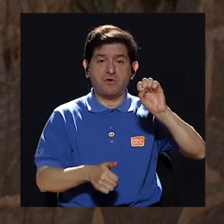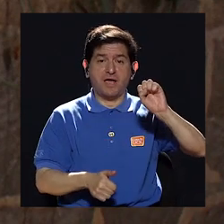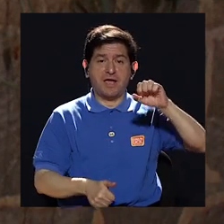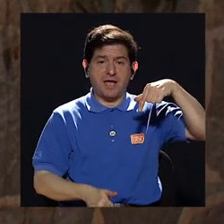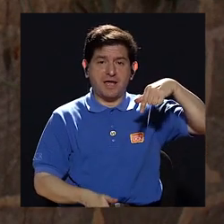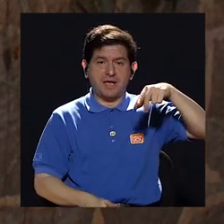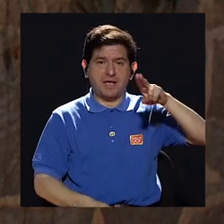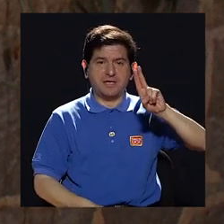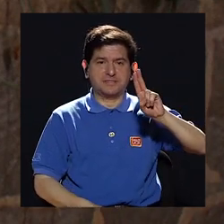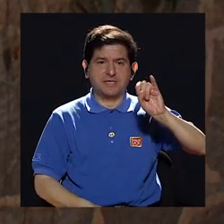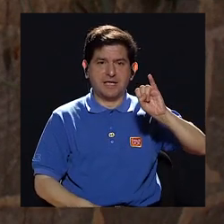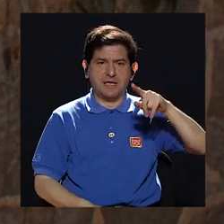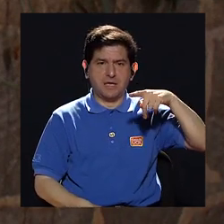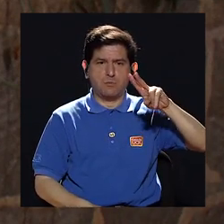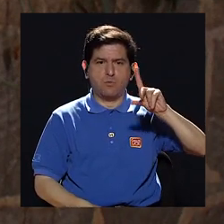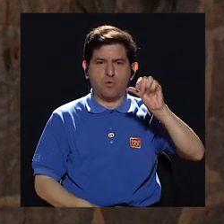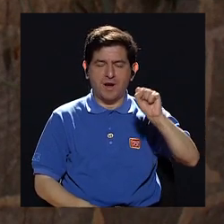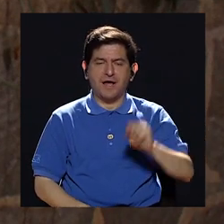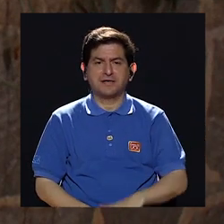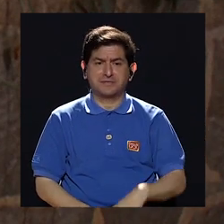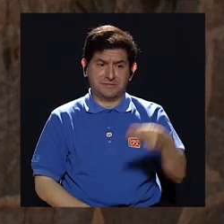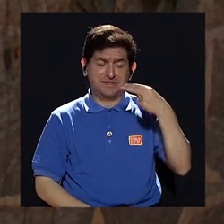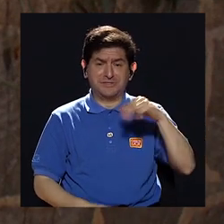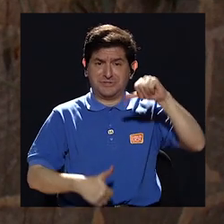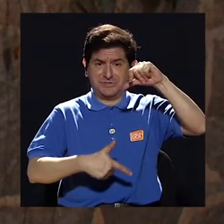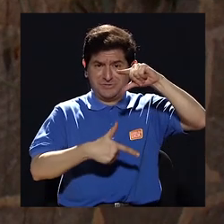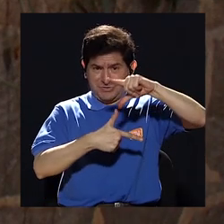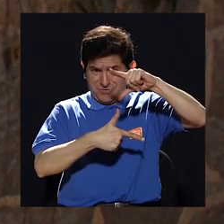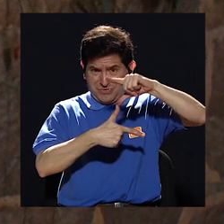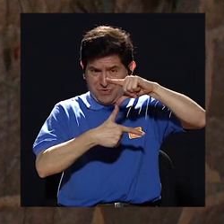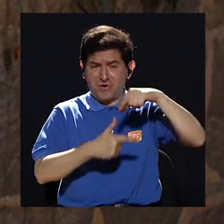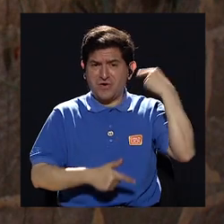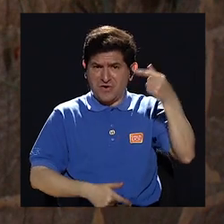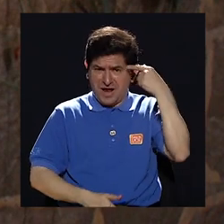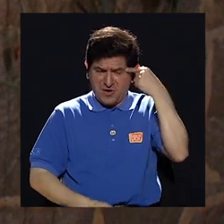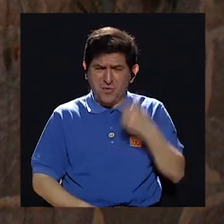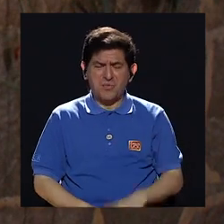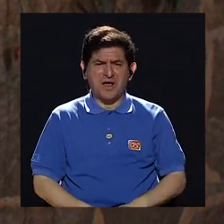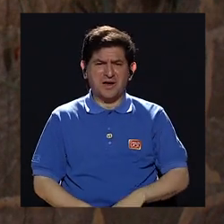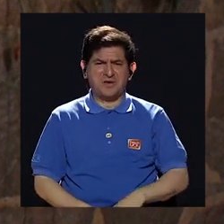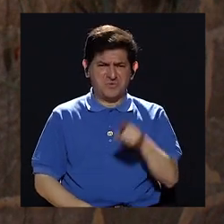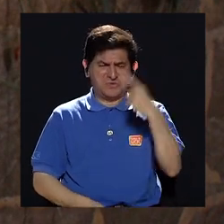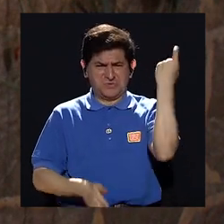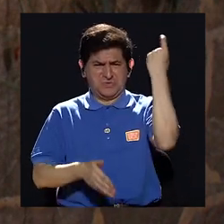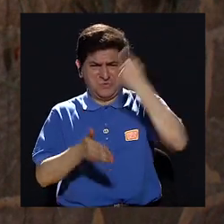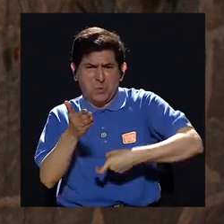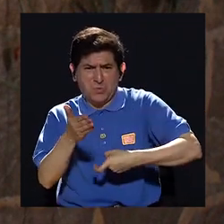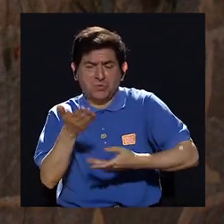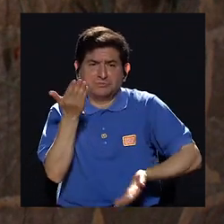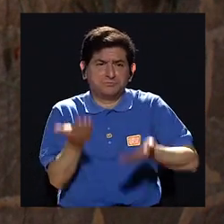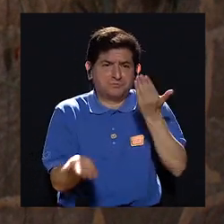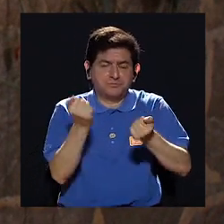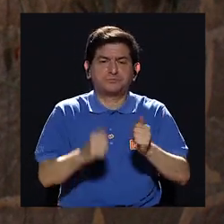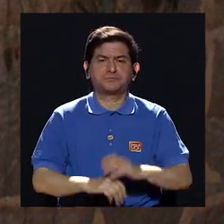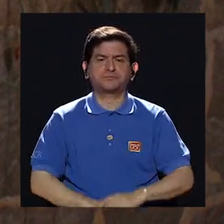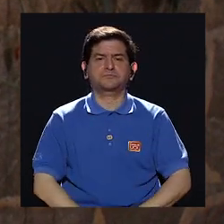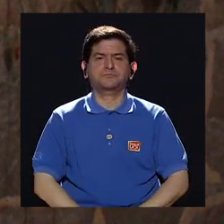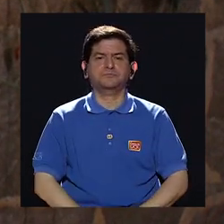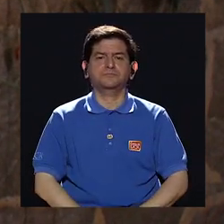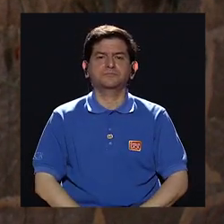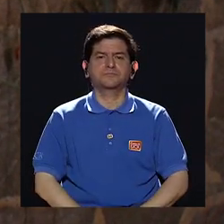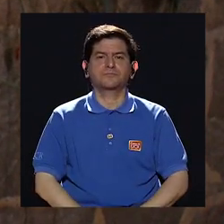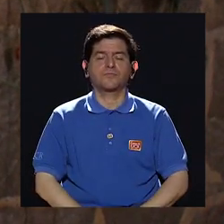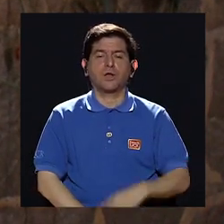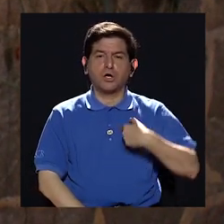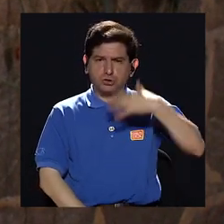la historia de América Central había estado marcada por gobiernos autocráticos dictaduras etcétera